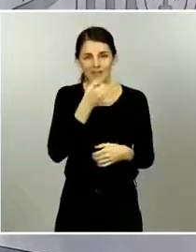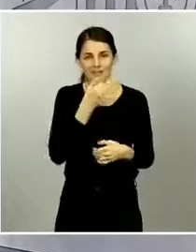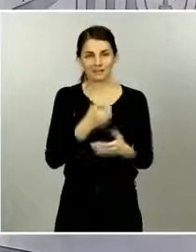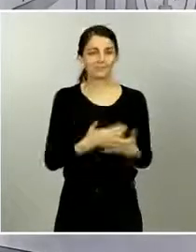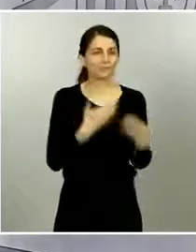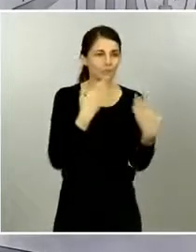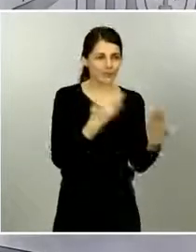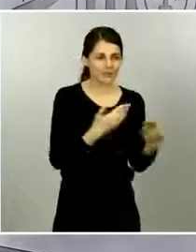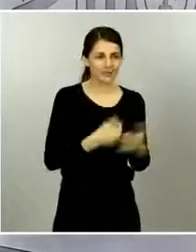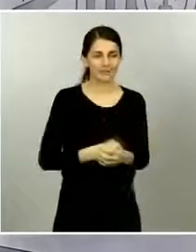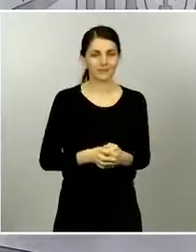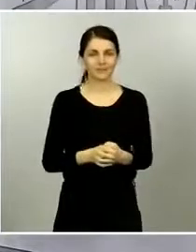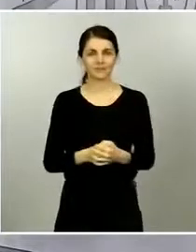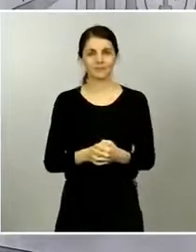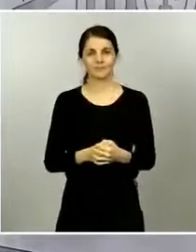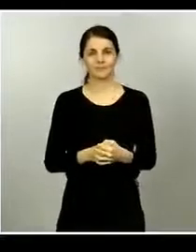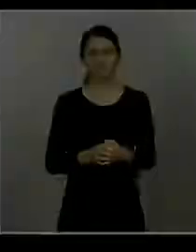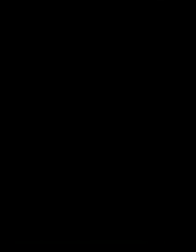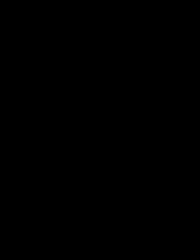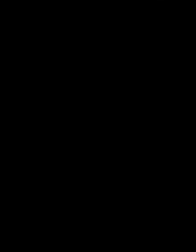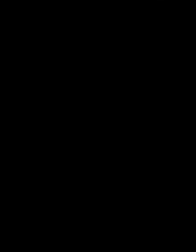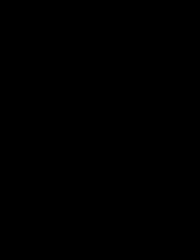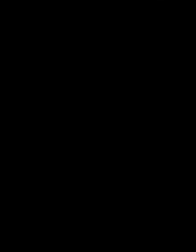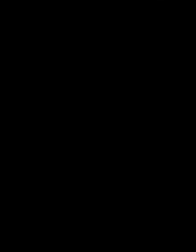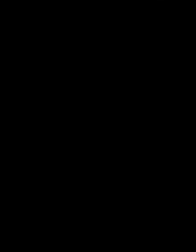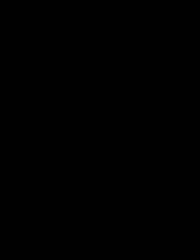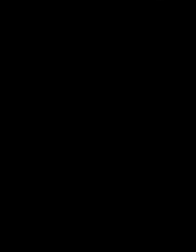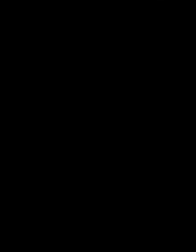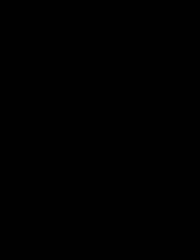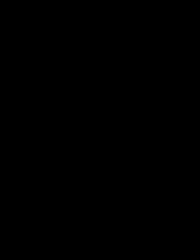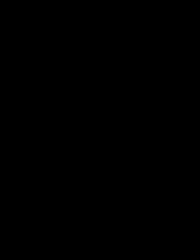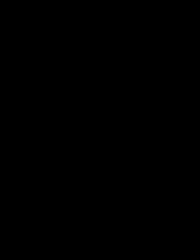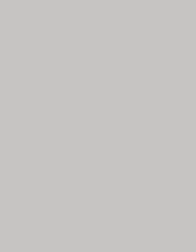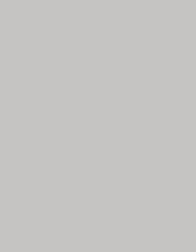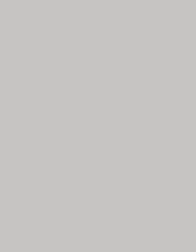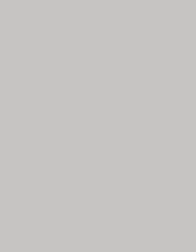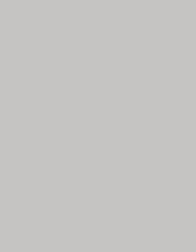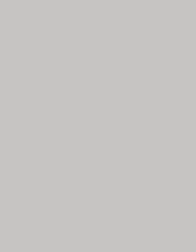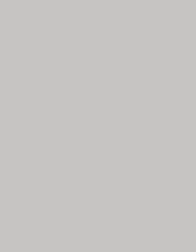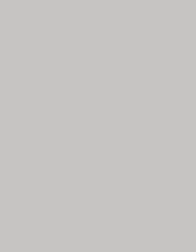gracias también a los medios por el planteamiento de sus preguntas buenas tardes muchas gracias